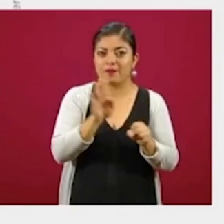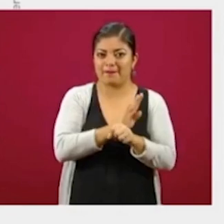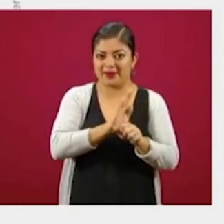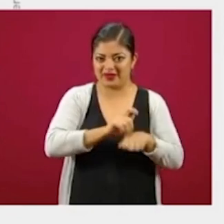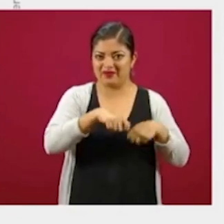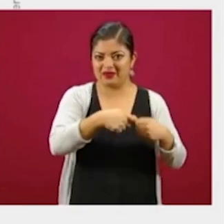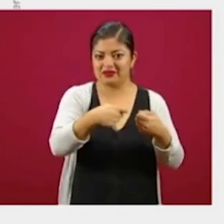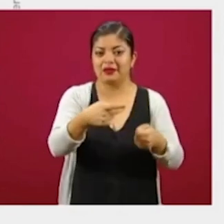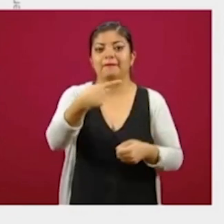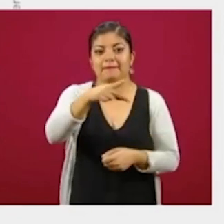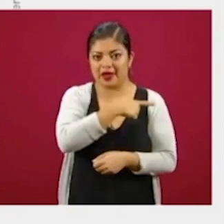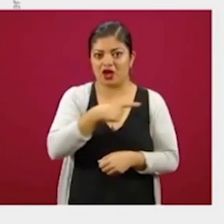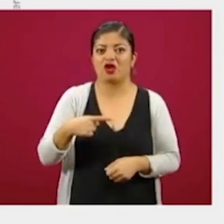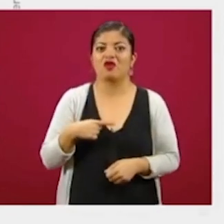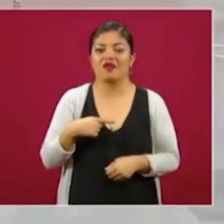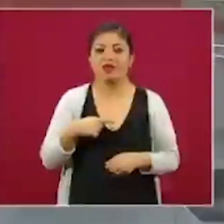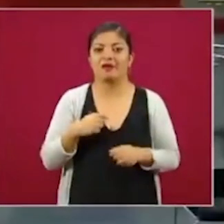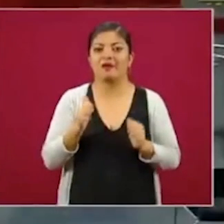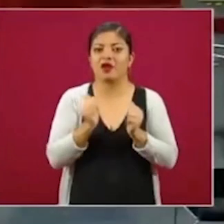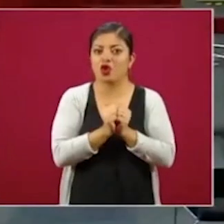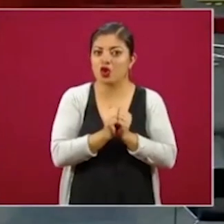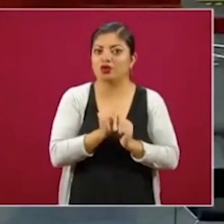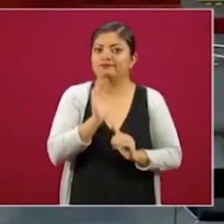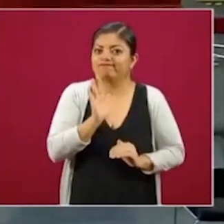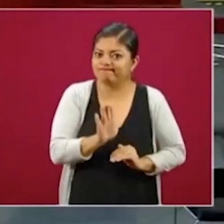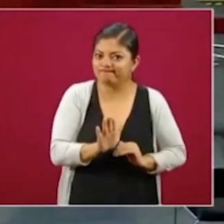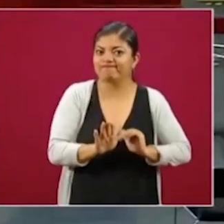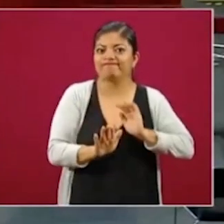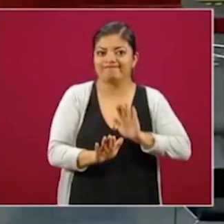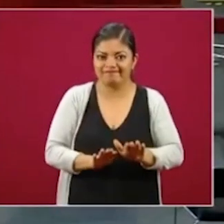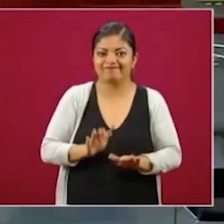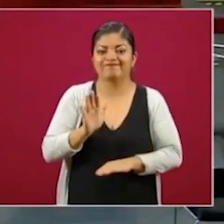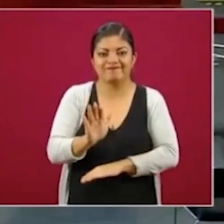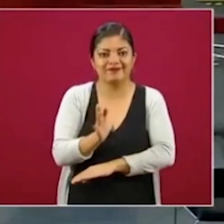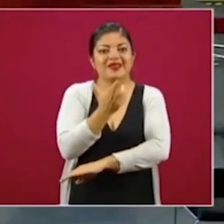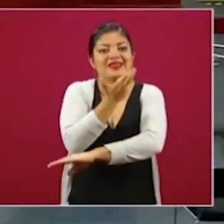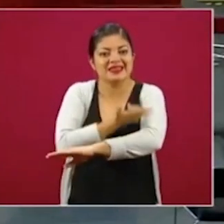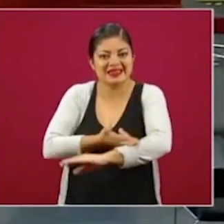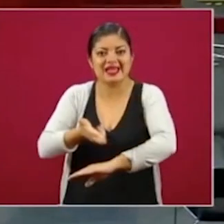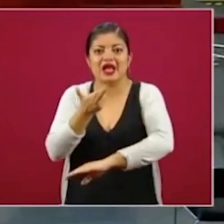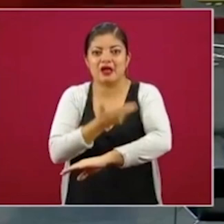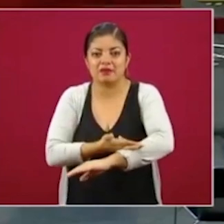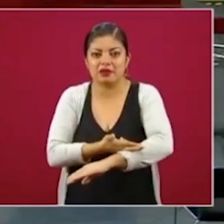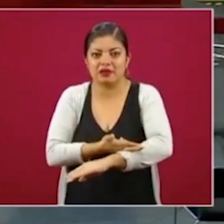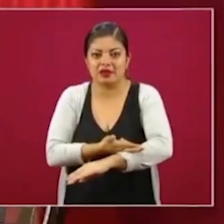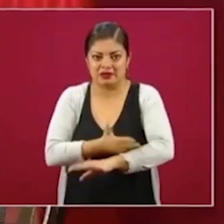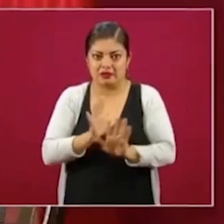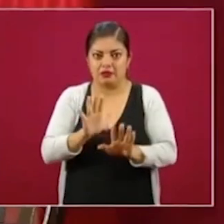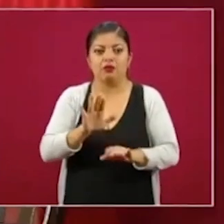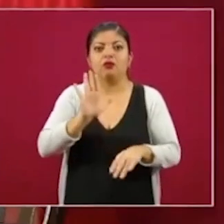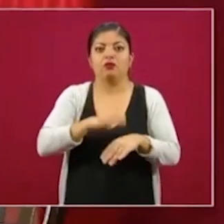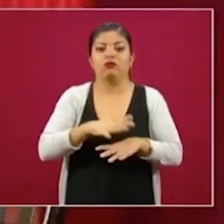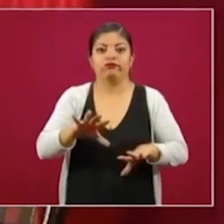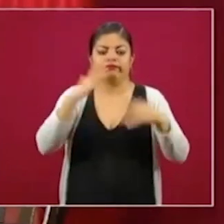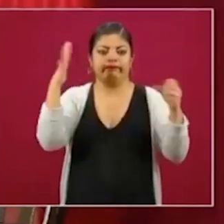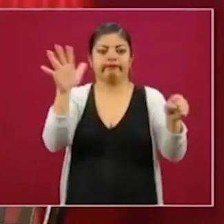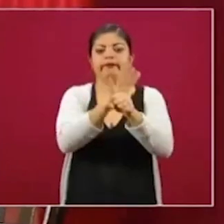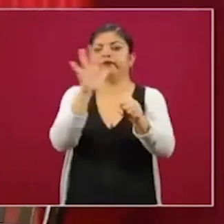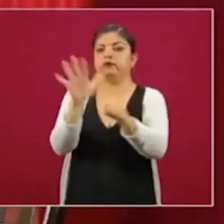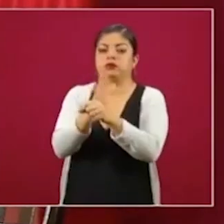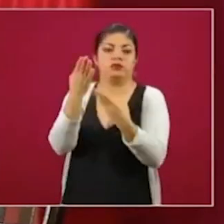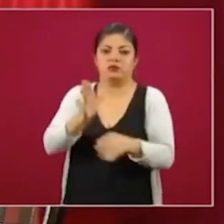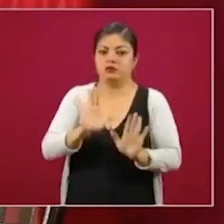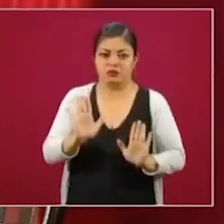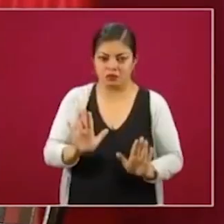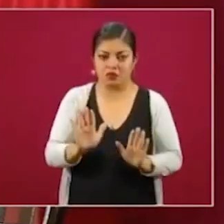tenemos que ir despacio con una logística que nos permita no saturar las sucursales bancarias.